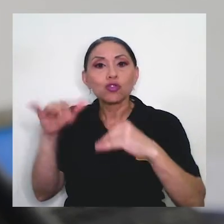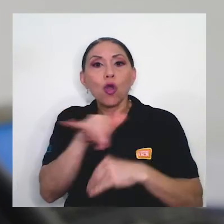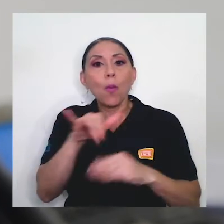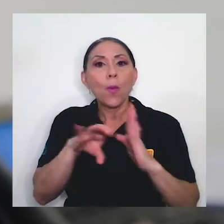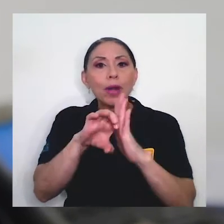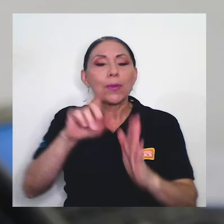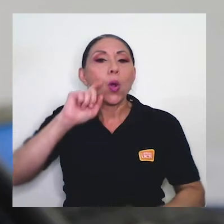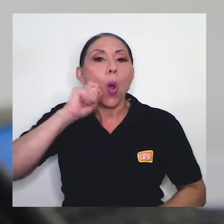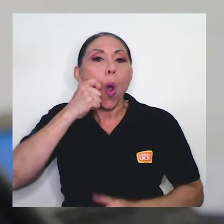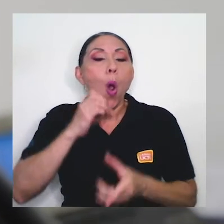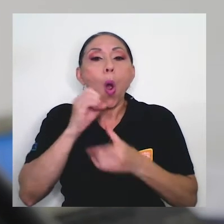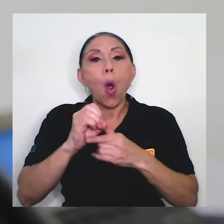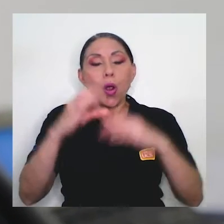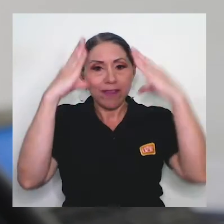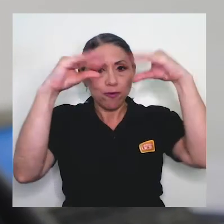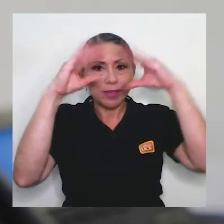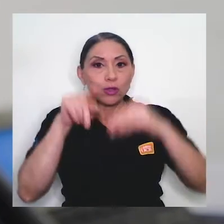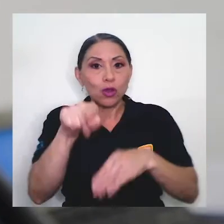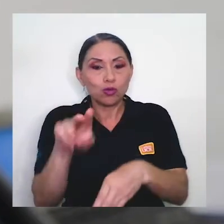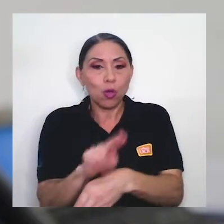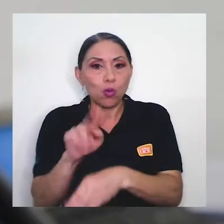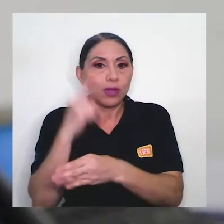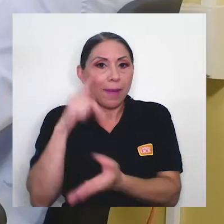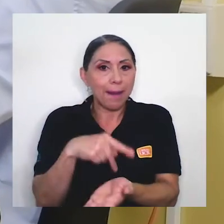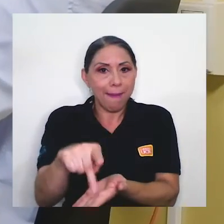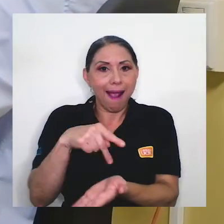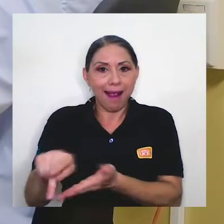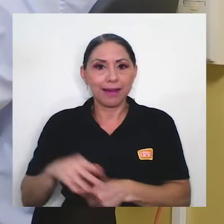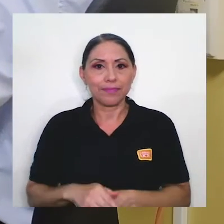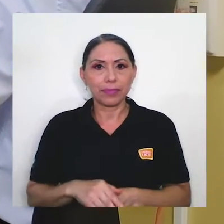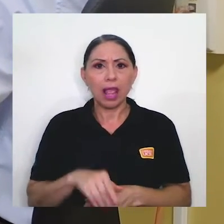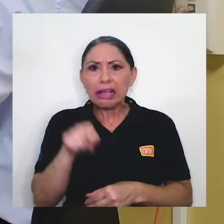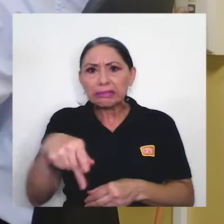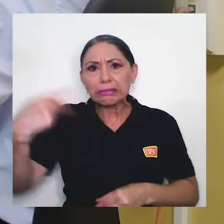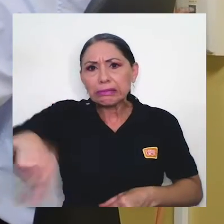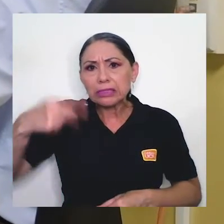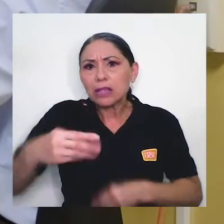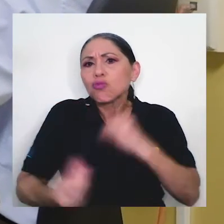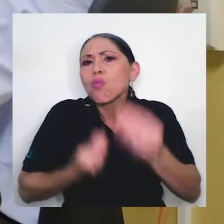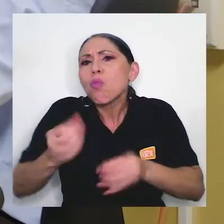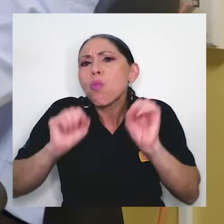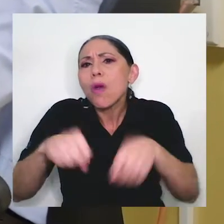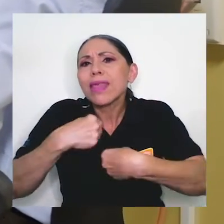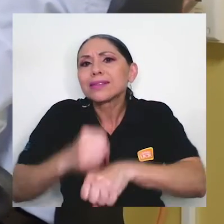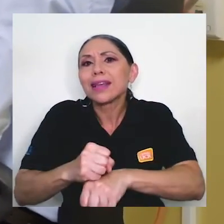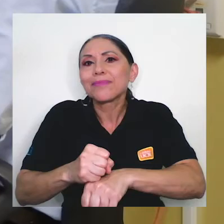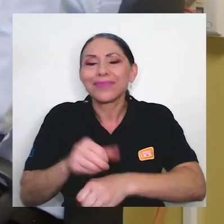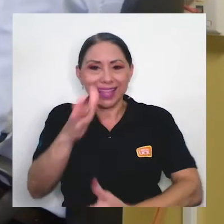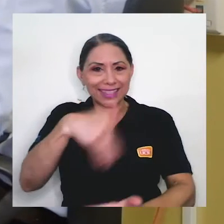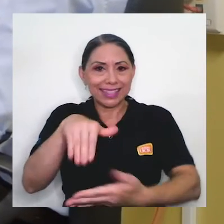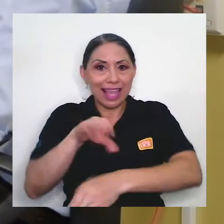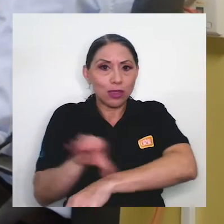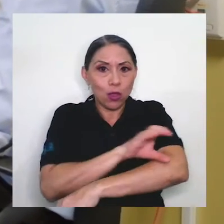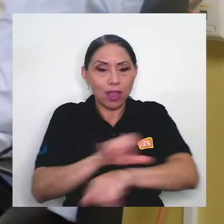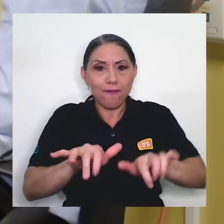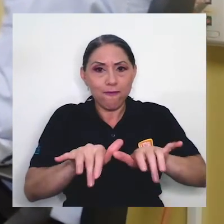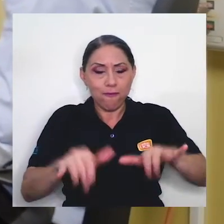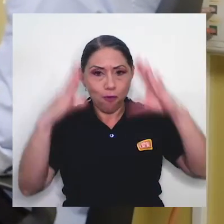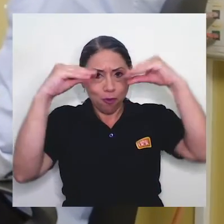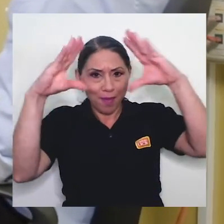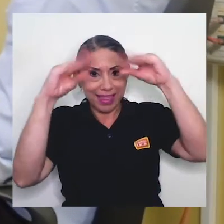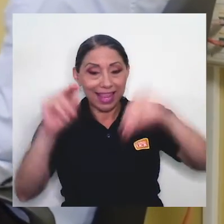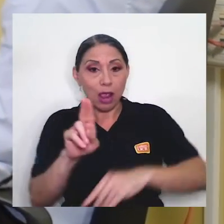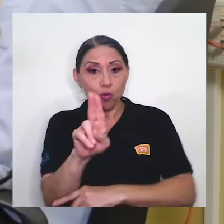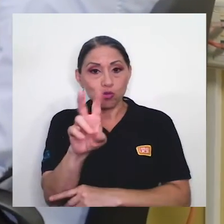Pero ante estos riesgos, ¿qué se puede hacer? El Centro de Informática de la UCR insiste en no bajar la